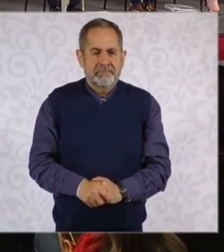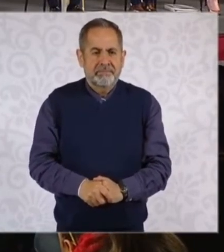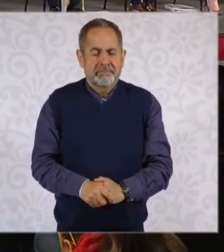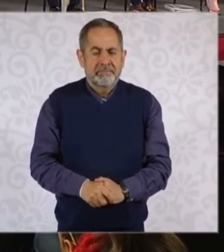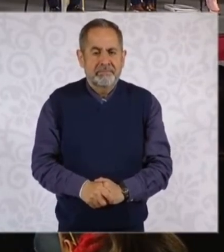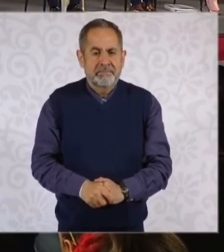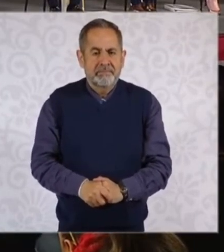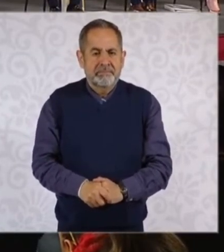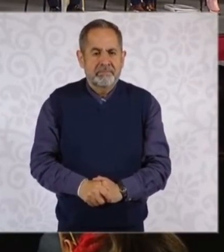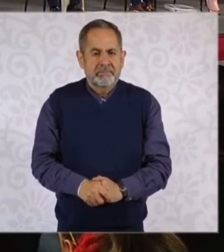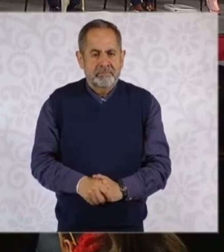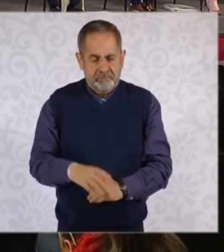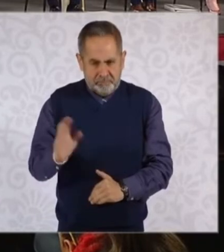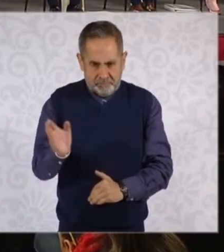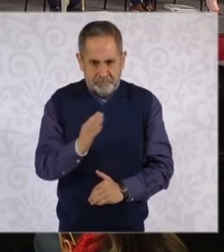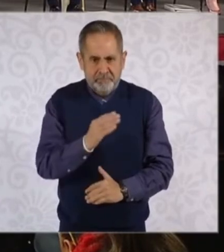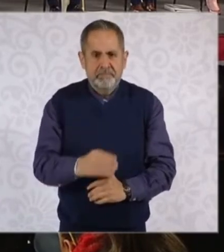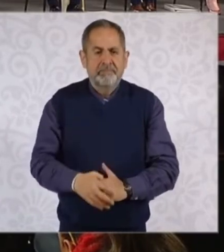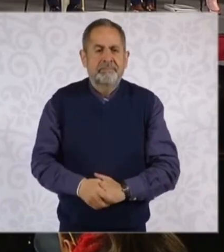La que sigue, por favor.